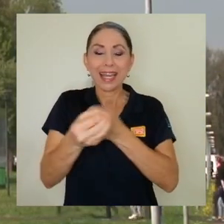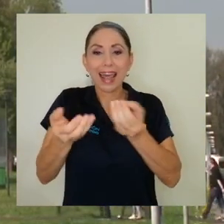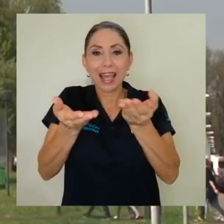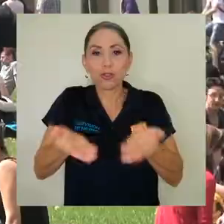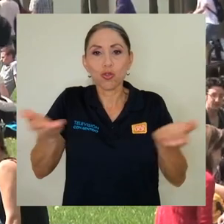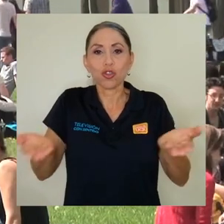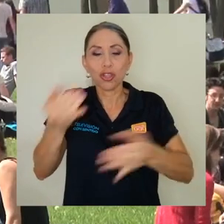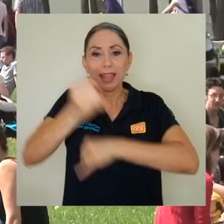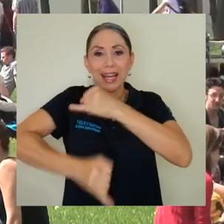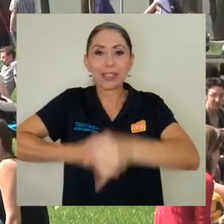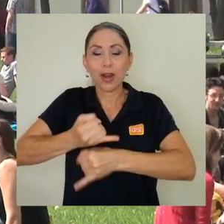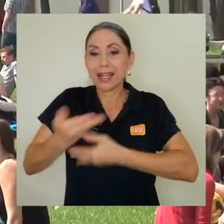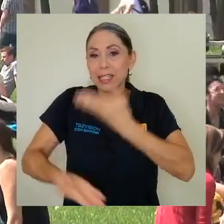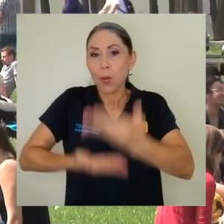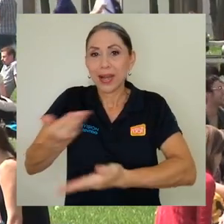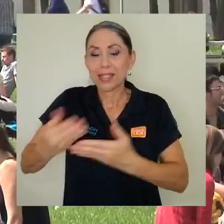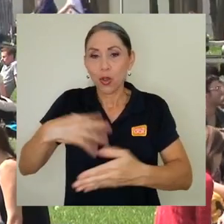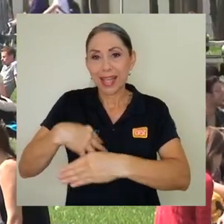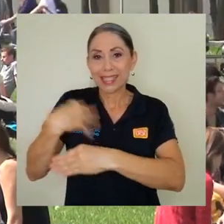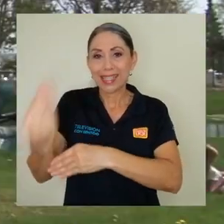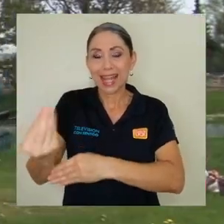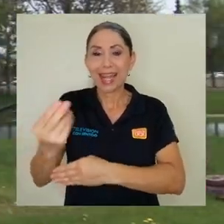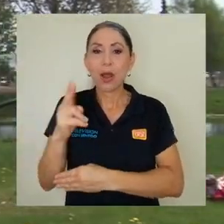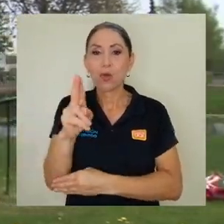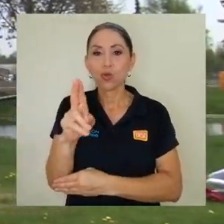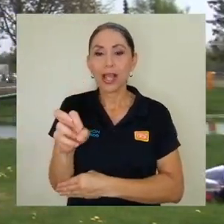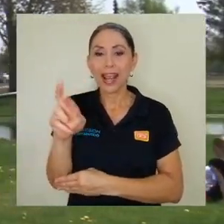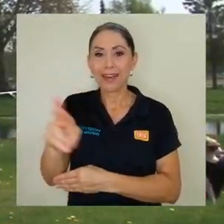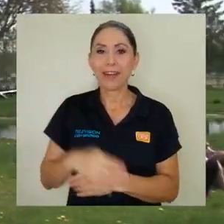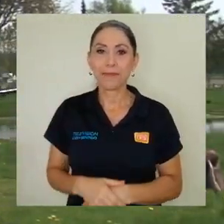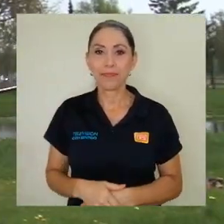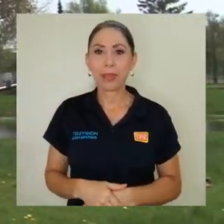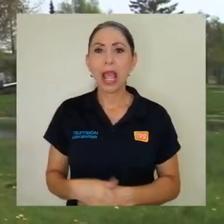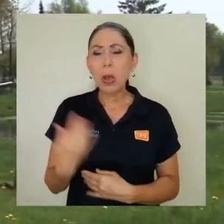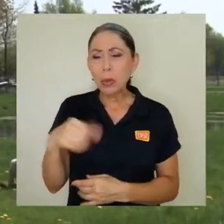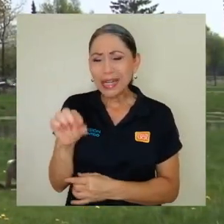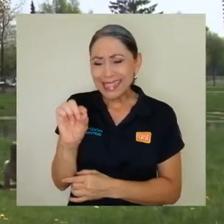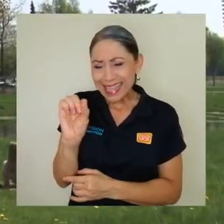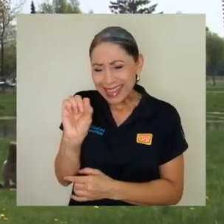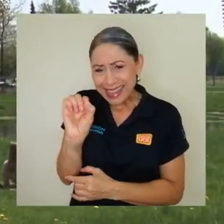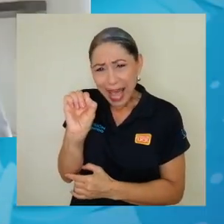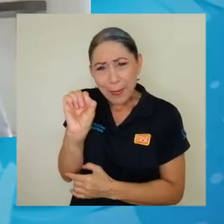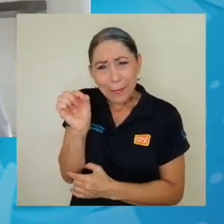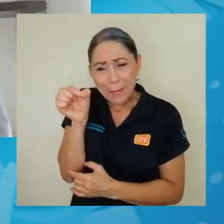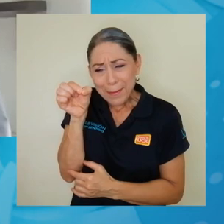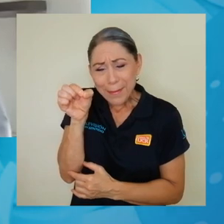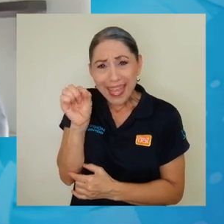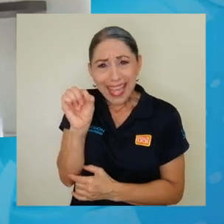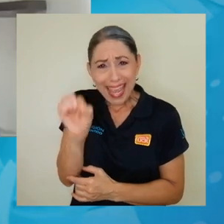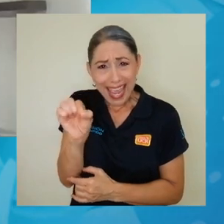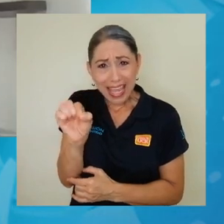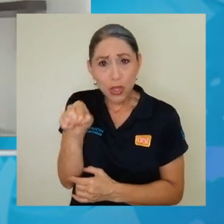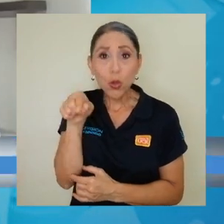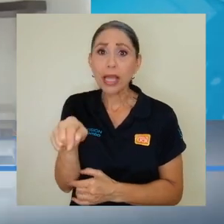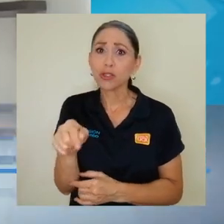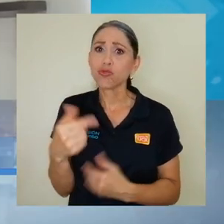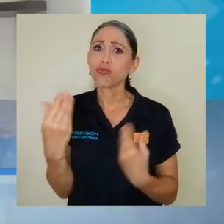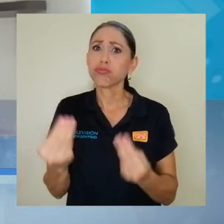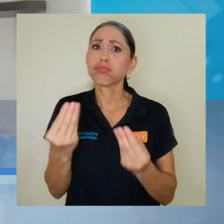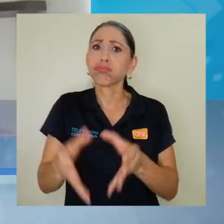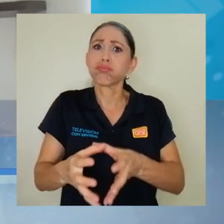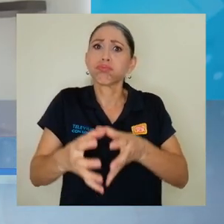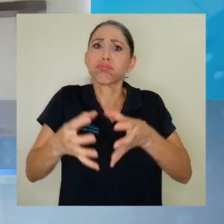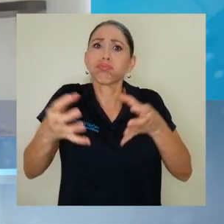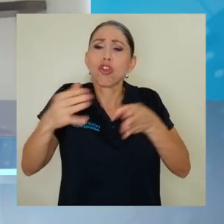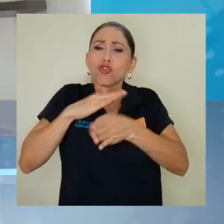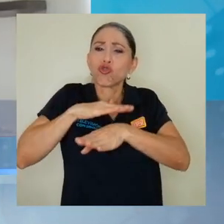Internacionales y Cooperación Externa de la UCR. Bueno, al ser de tamaño tan pequeño, tienen una gran área superficial,